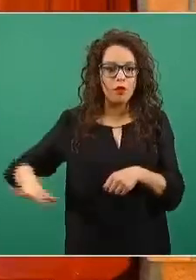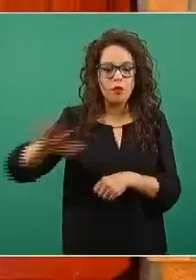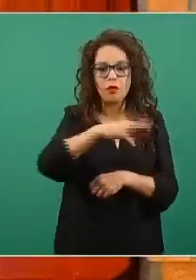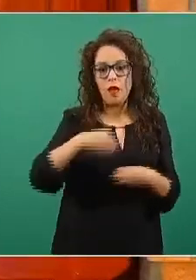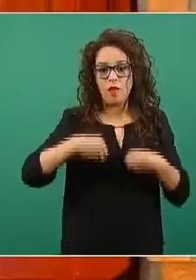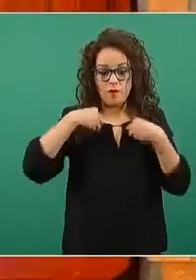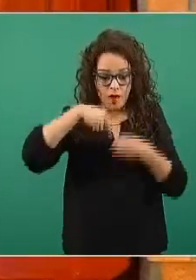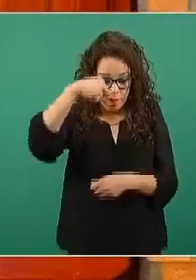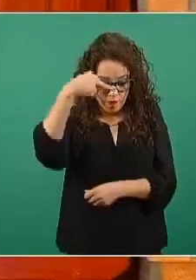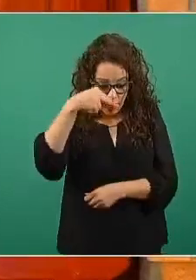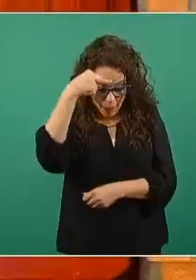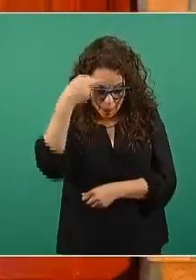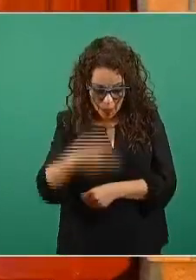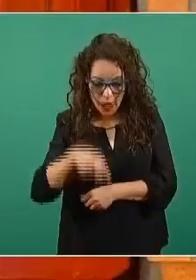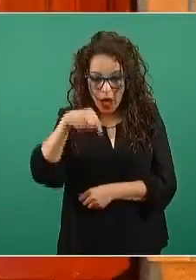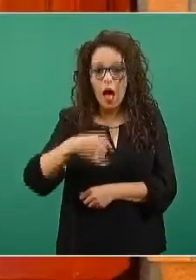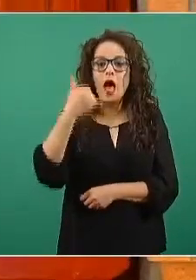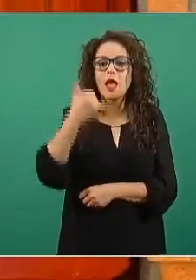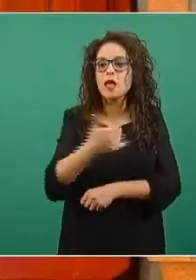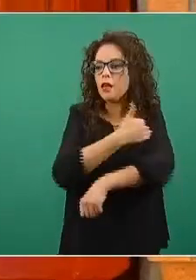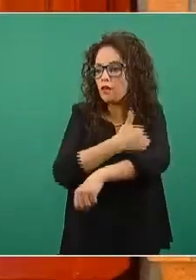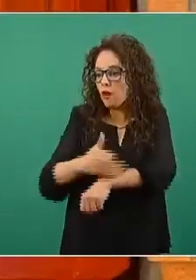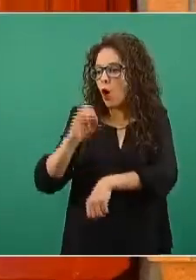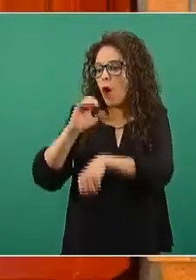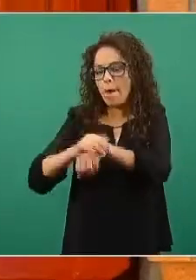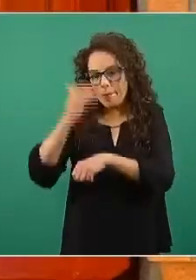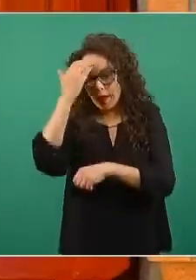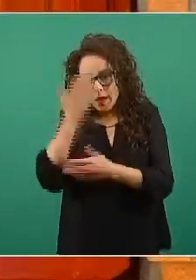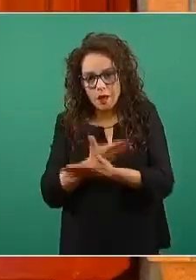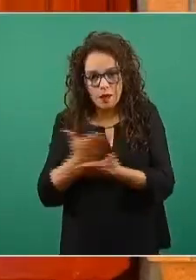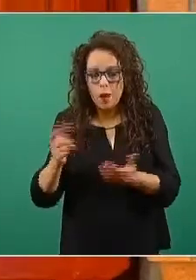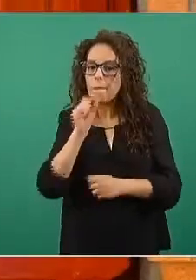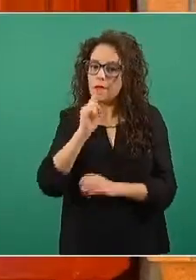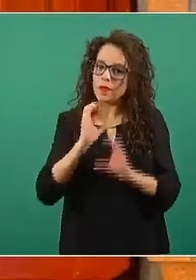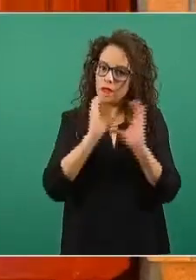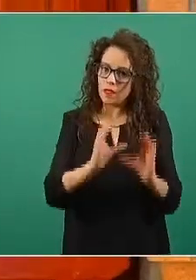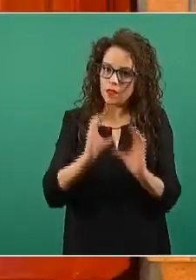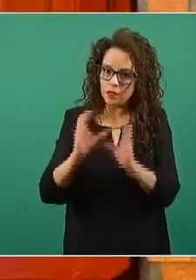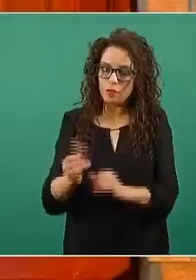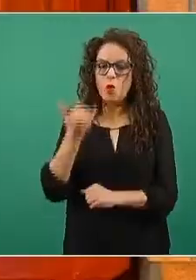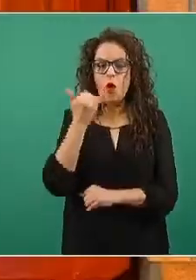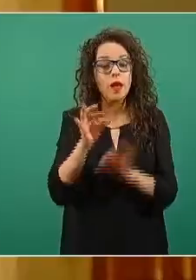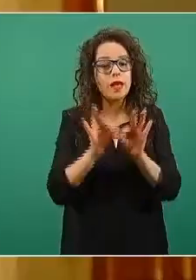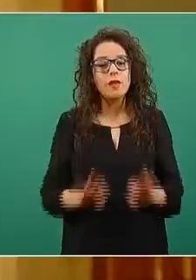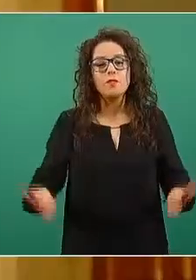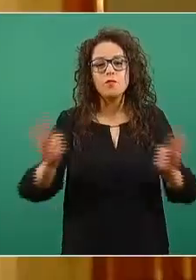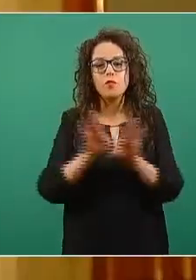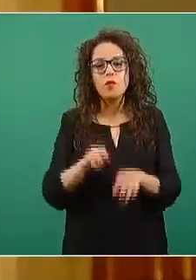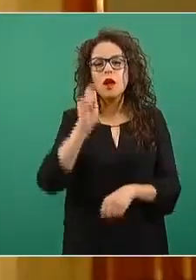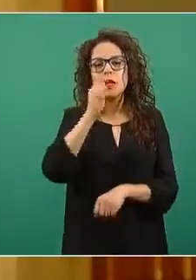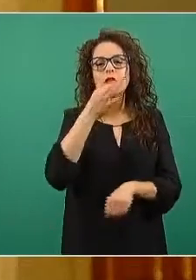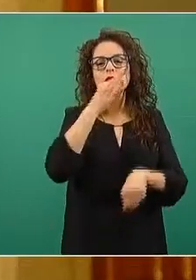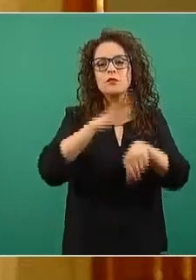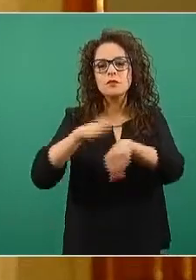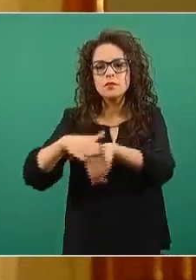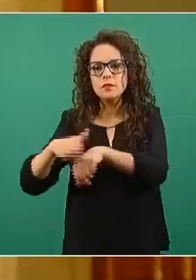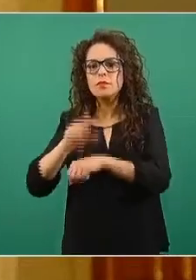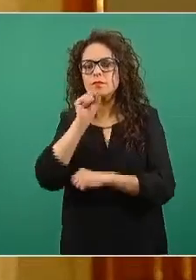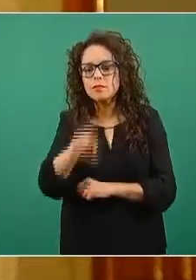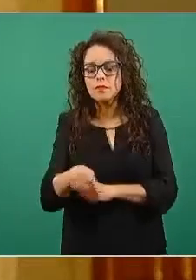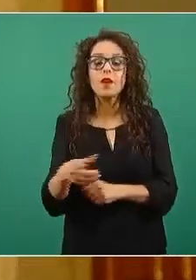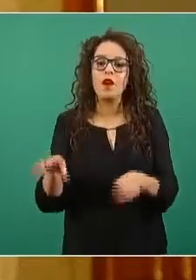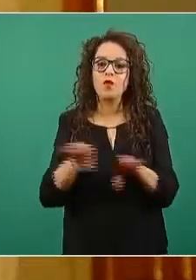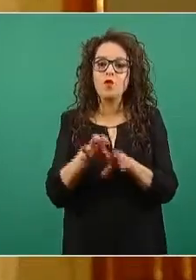este extraordinario país. Y uno de los mensajes también que creemos que es fundamental es el uso correcto del